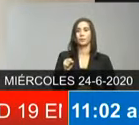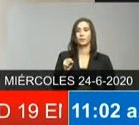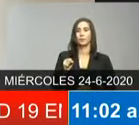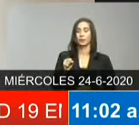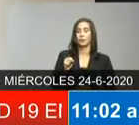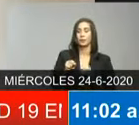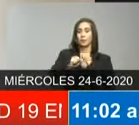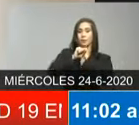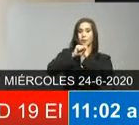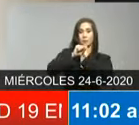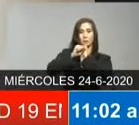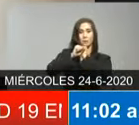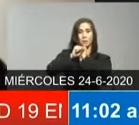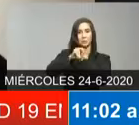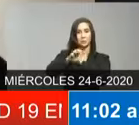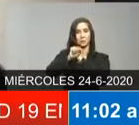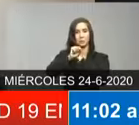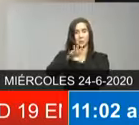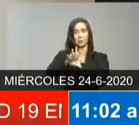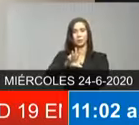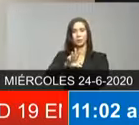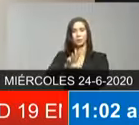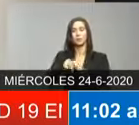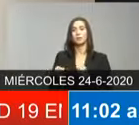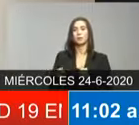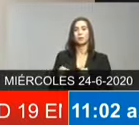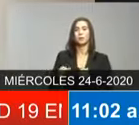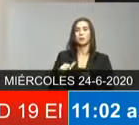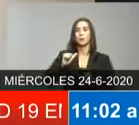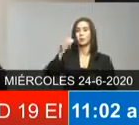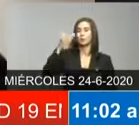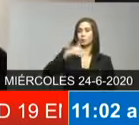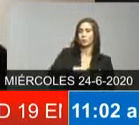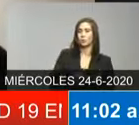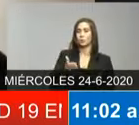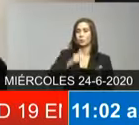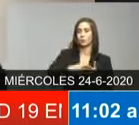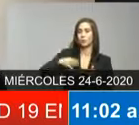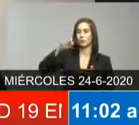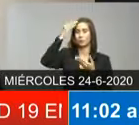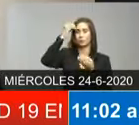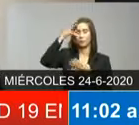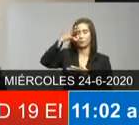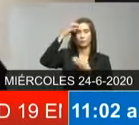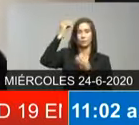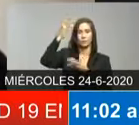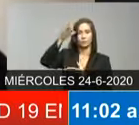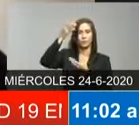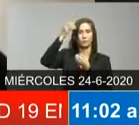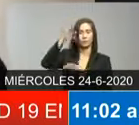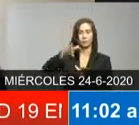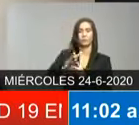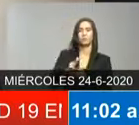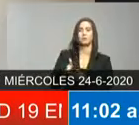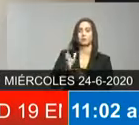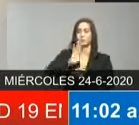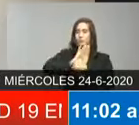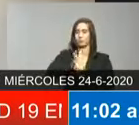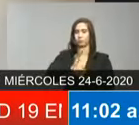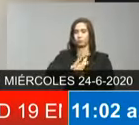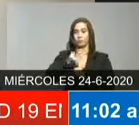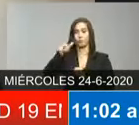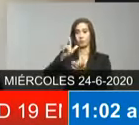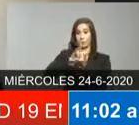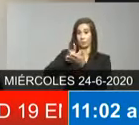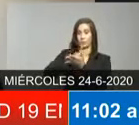habitual que igual que usted acumuló creo que más de 100 días informándonos sobre la la variedad del COVID-19